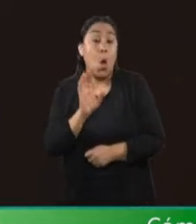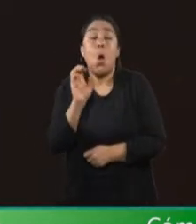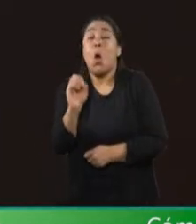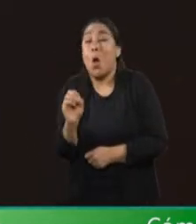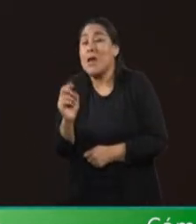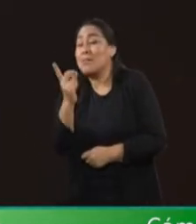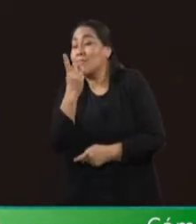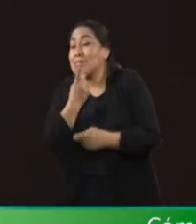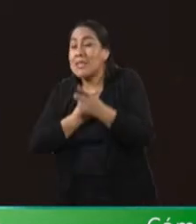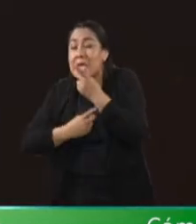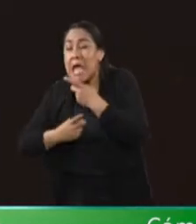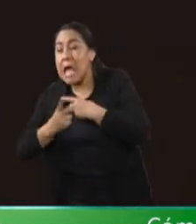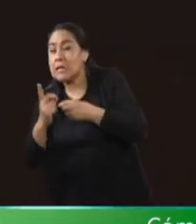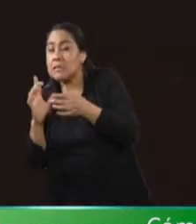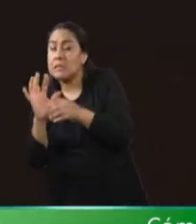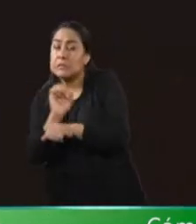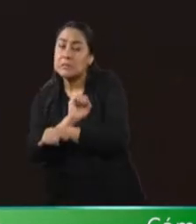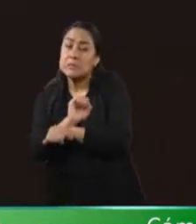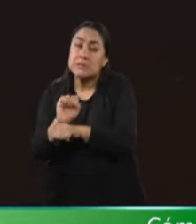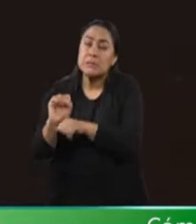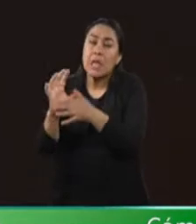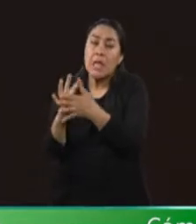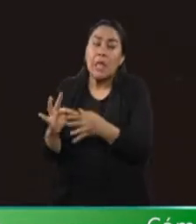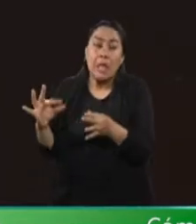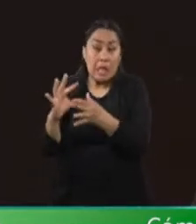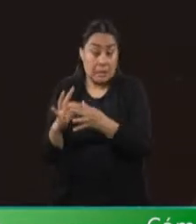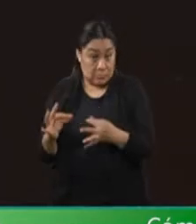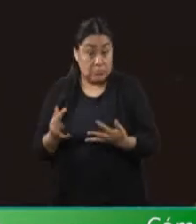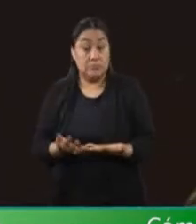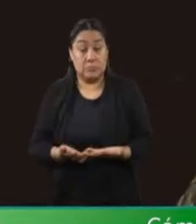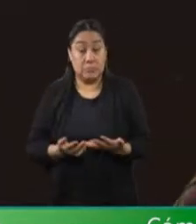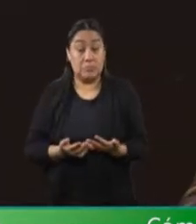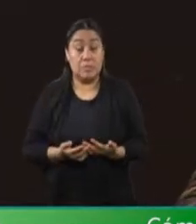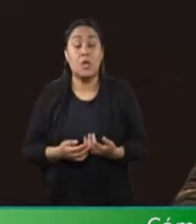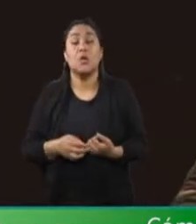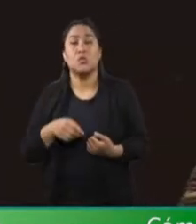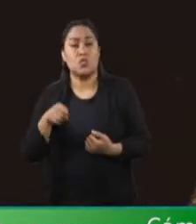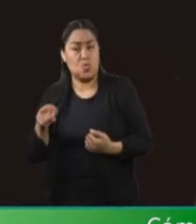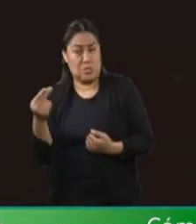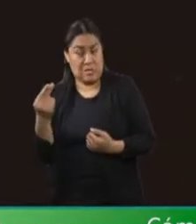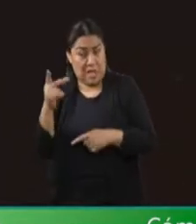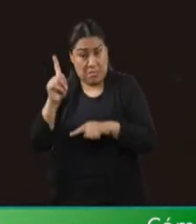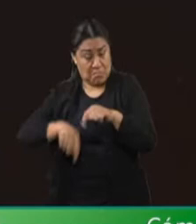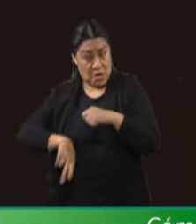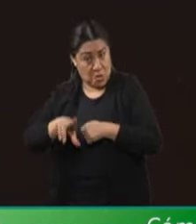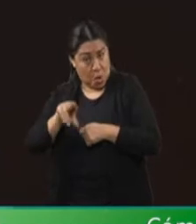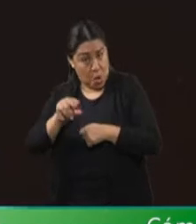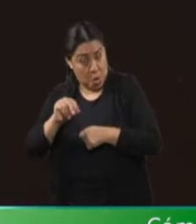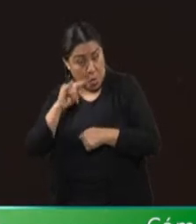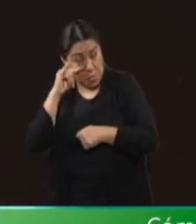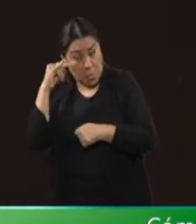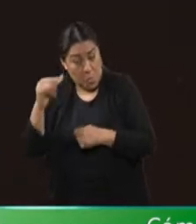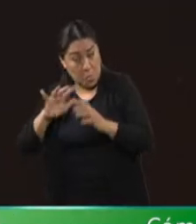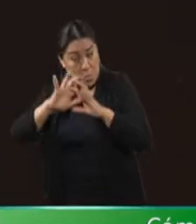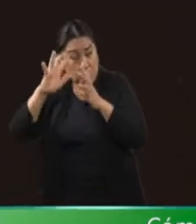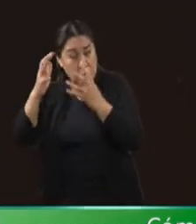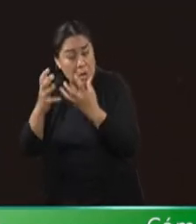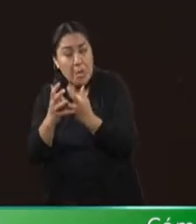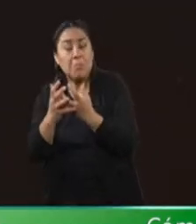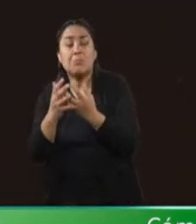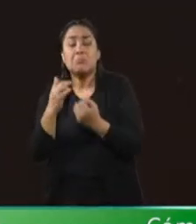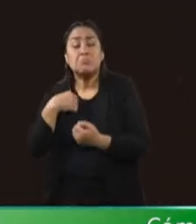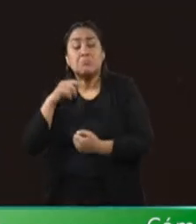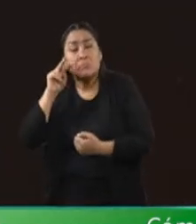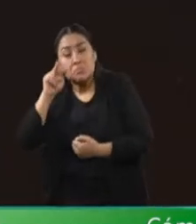las cosas como quieren que interpretemos que estén pasando y si no rompes esa burbuja difícilmente te puedes